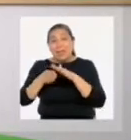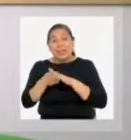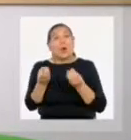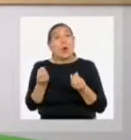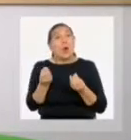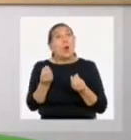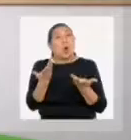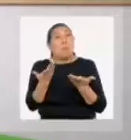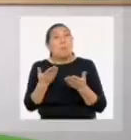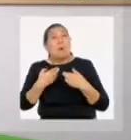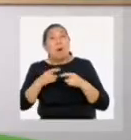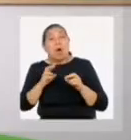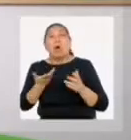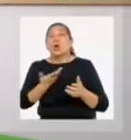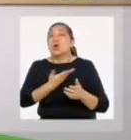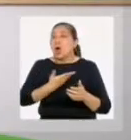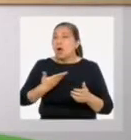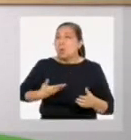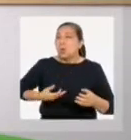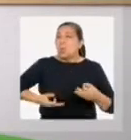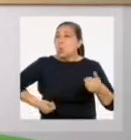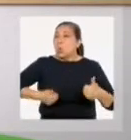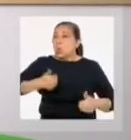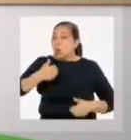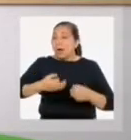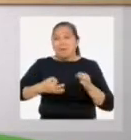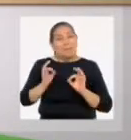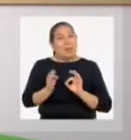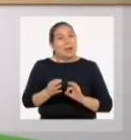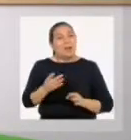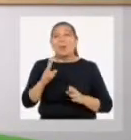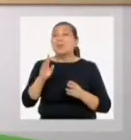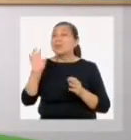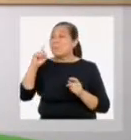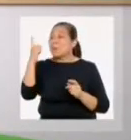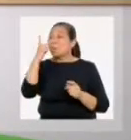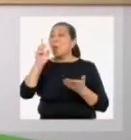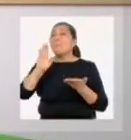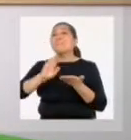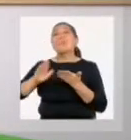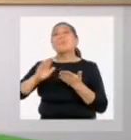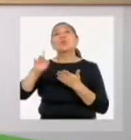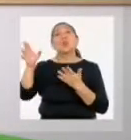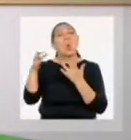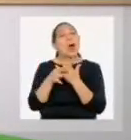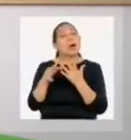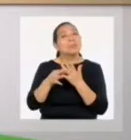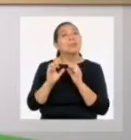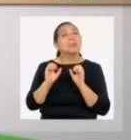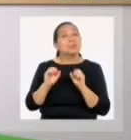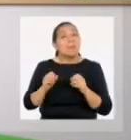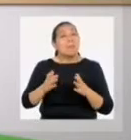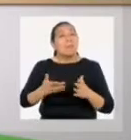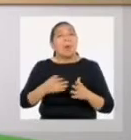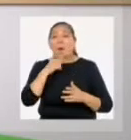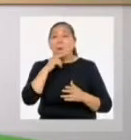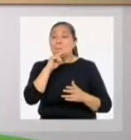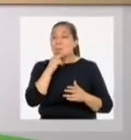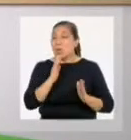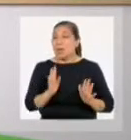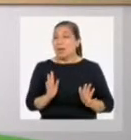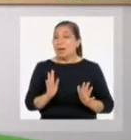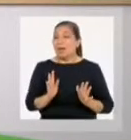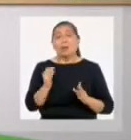así como participar en las cortes sin permiso de sus maridos, aunque siempre era posible que las